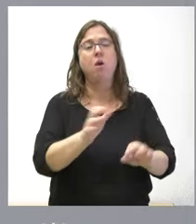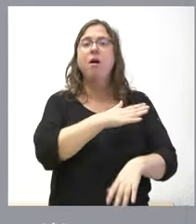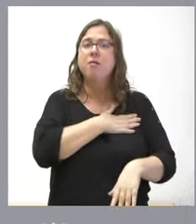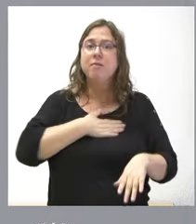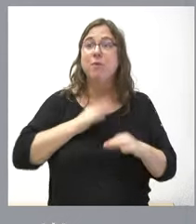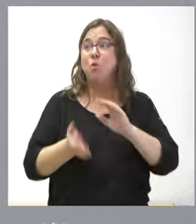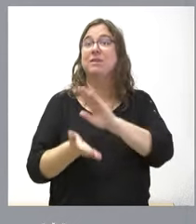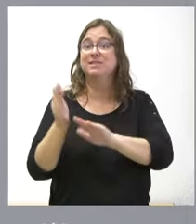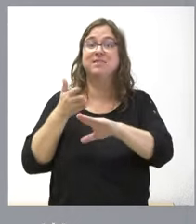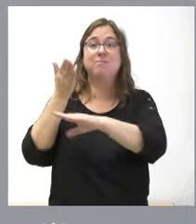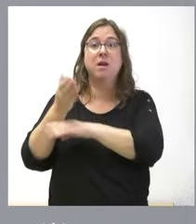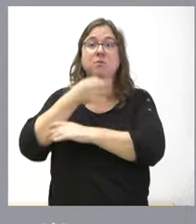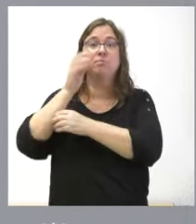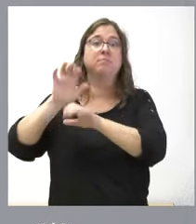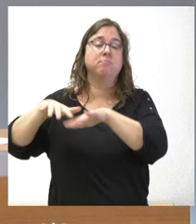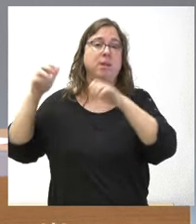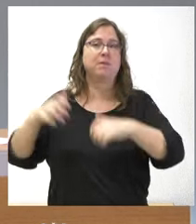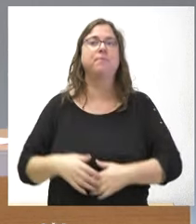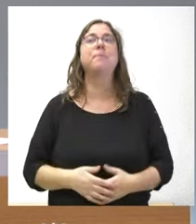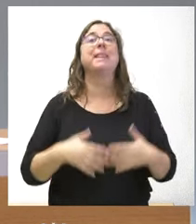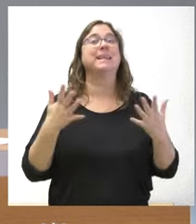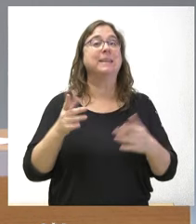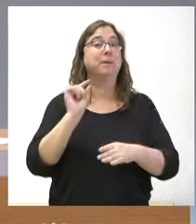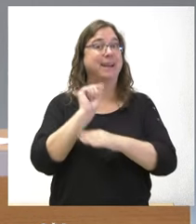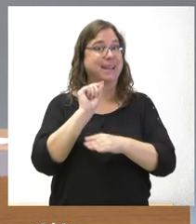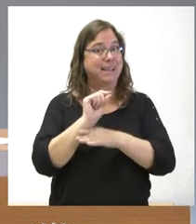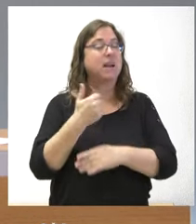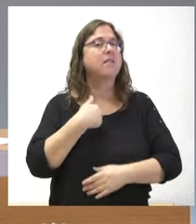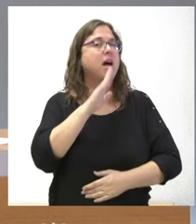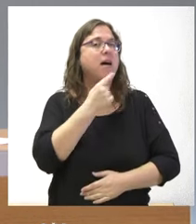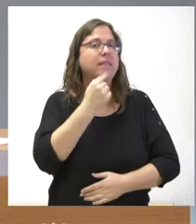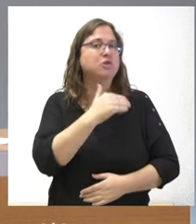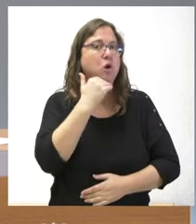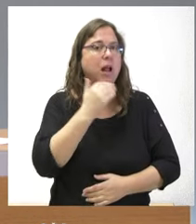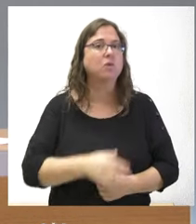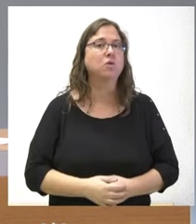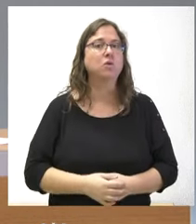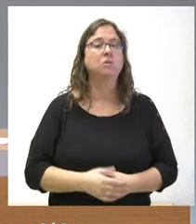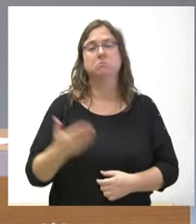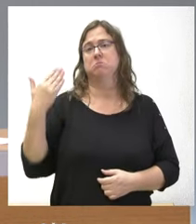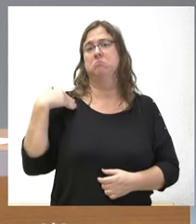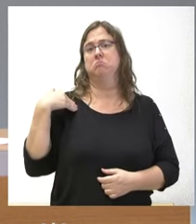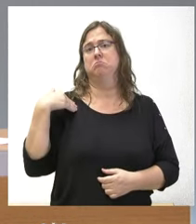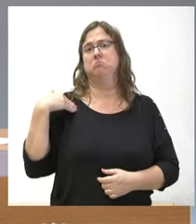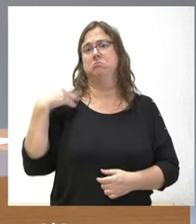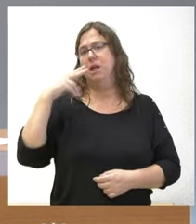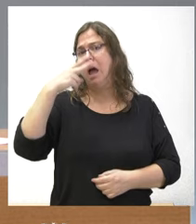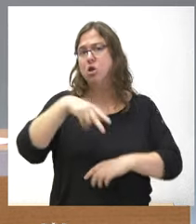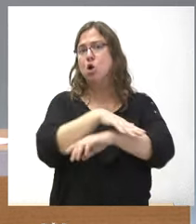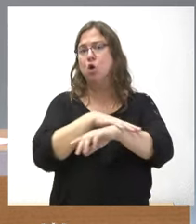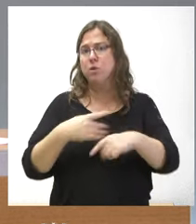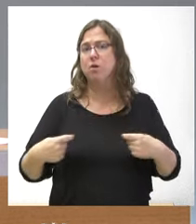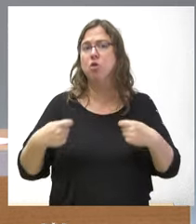cuando vamos al Parlamento a hacerlo así Sí, pero esa crítica se la habían trasladado en algún momento en estos años de gobierno